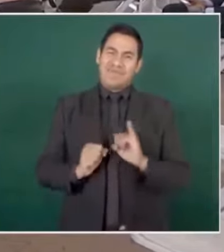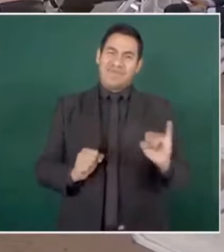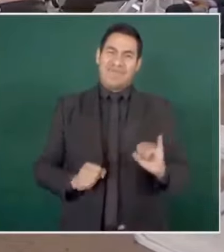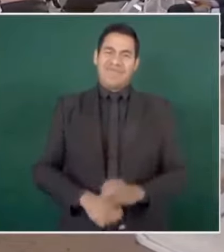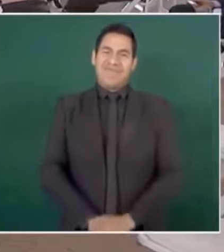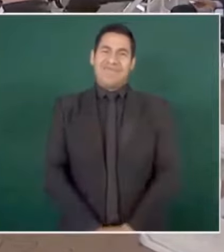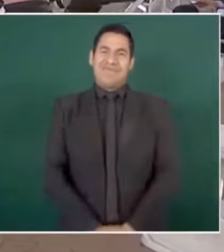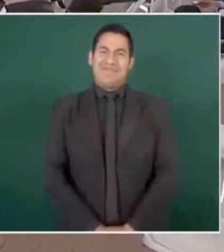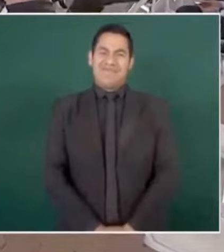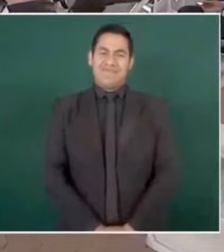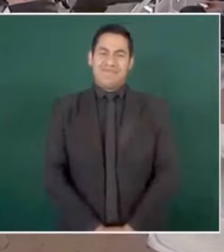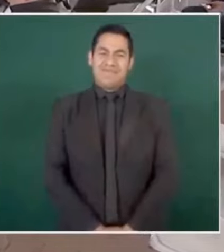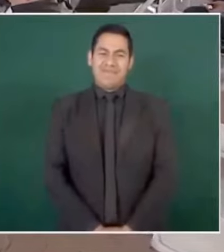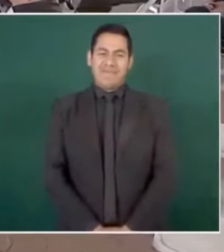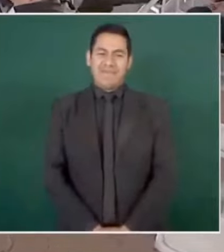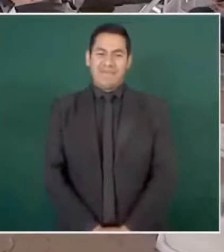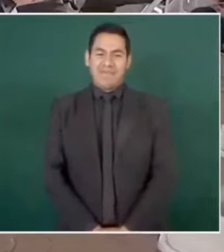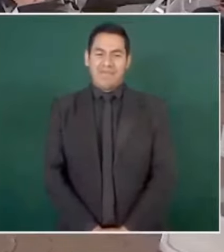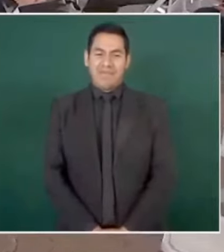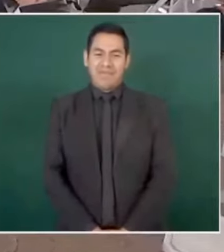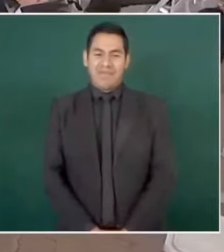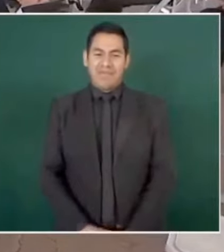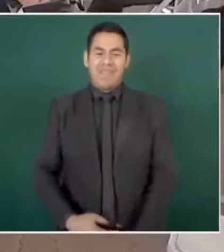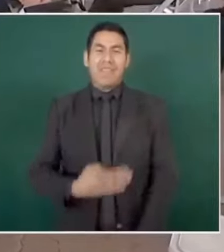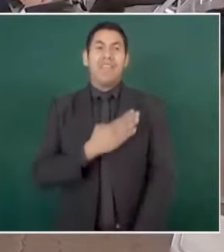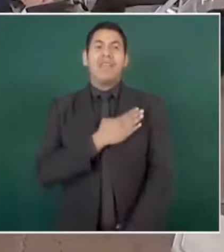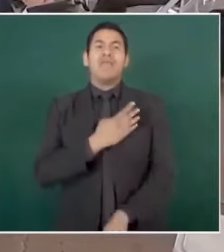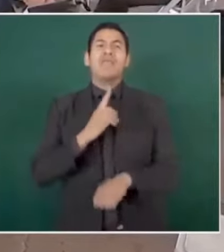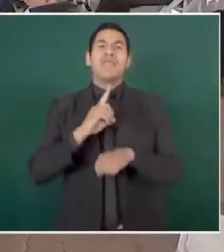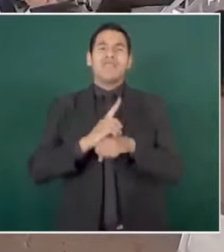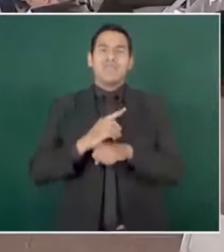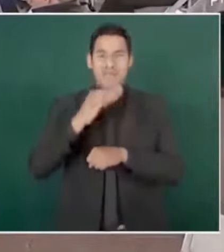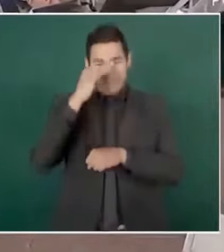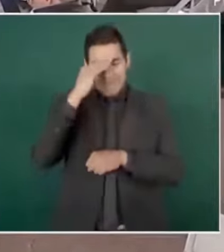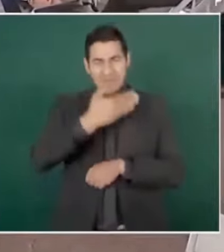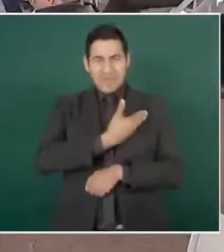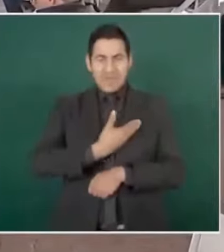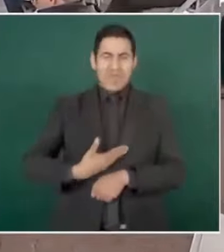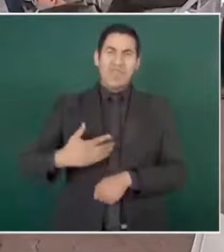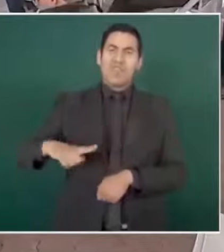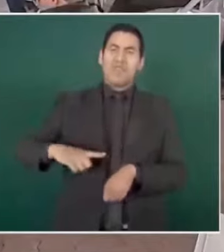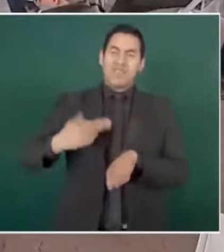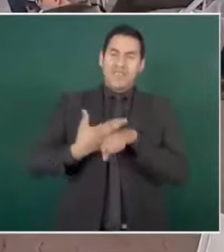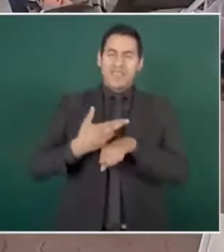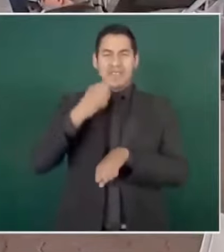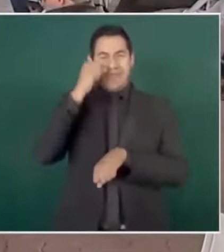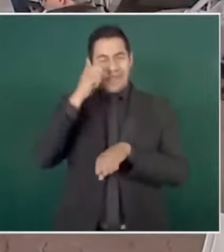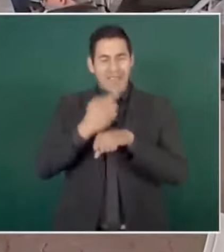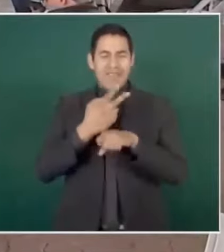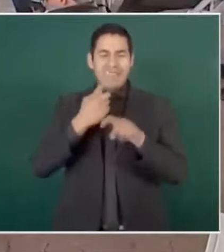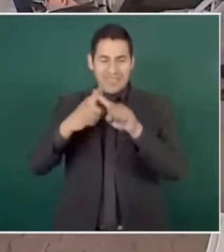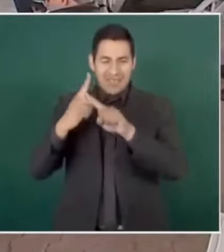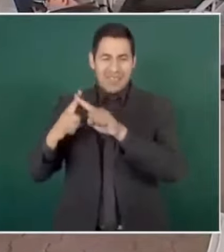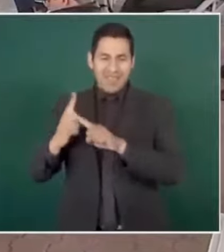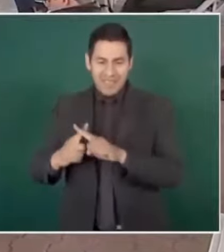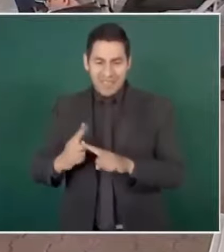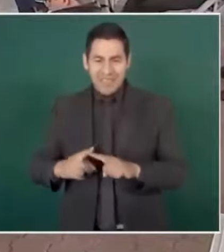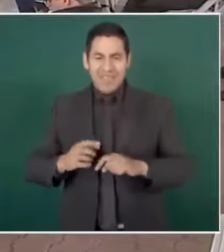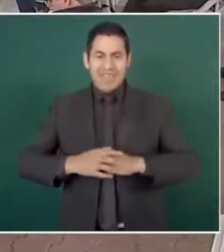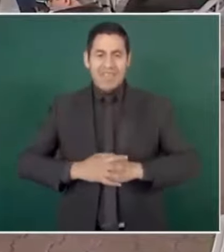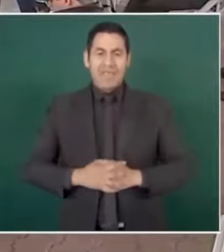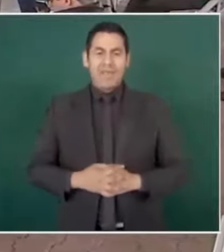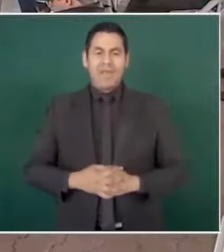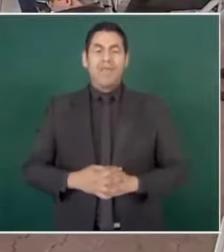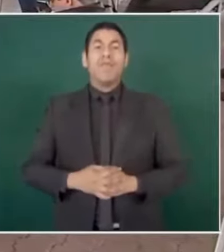Buenos días, señor presidente, gobernadoras, secretarias, secretarios, buenos días a todos y a todos. Diego Elías Cedillo, el Sistema Informativo de Tabasco, dirá presente.